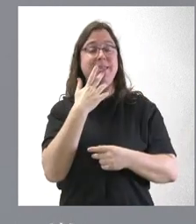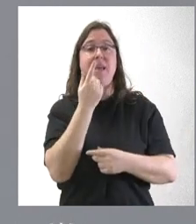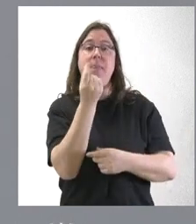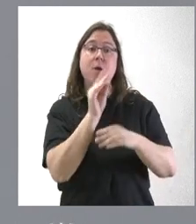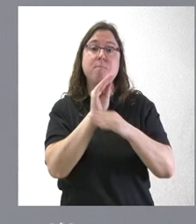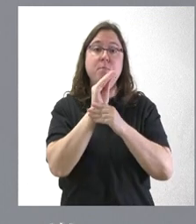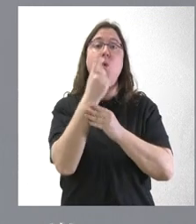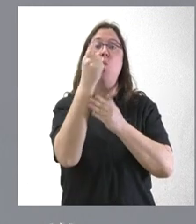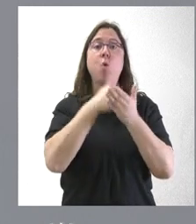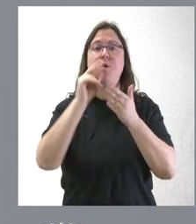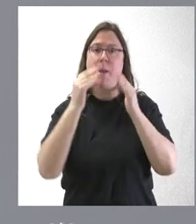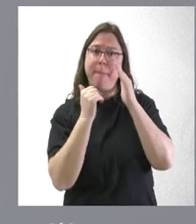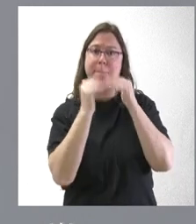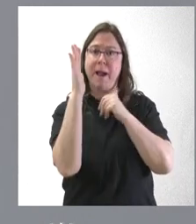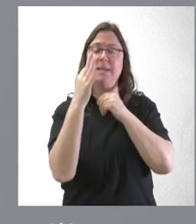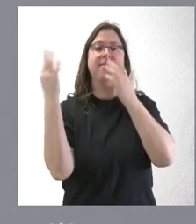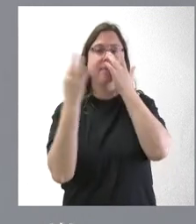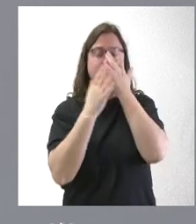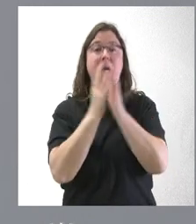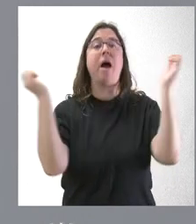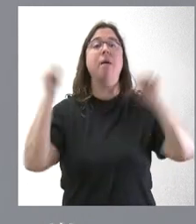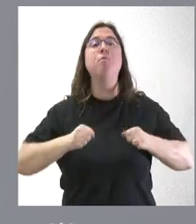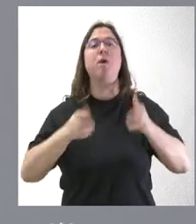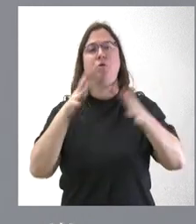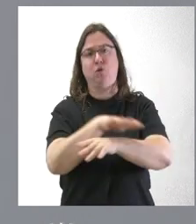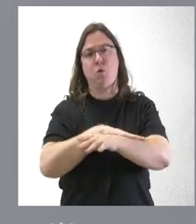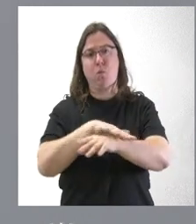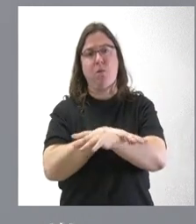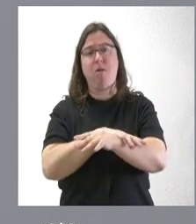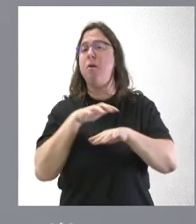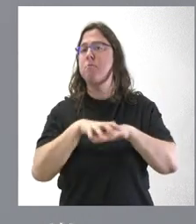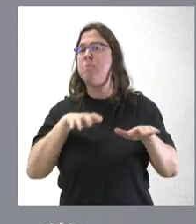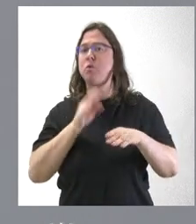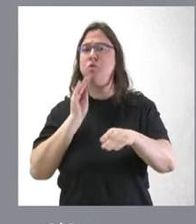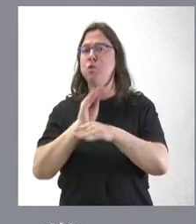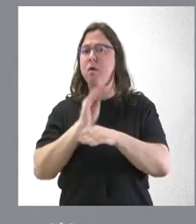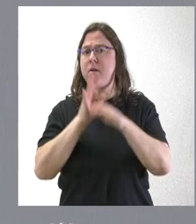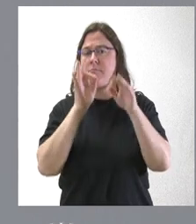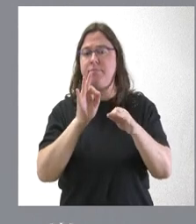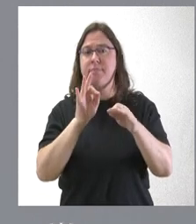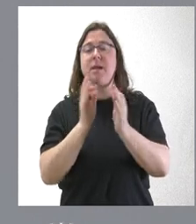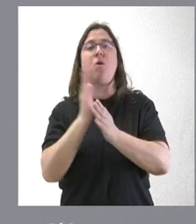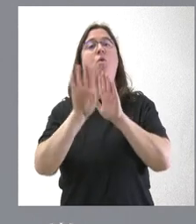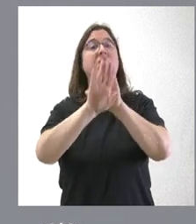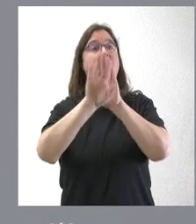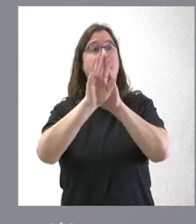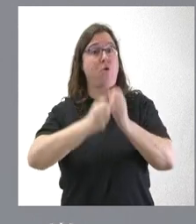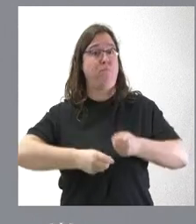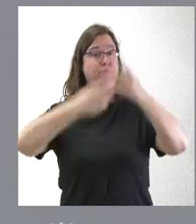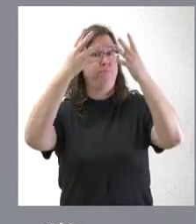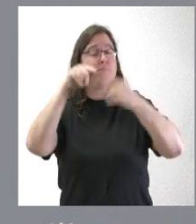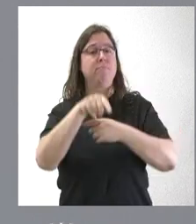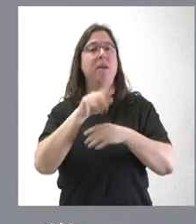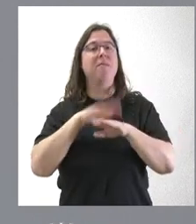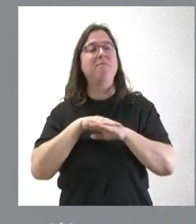subvención supera el millón de euros, tienen que ser aprobados por Consejo de Gobierno. La mayor parte de estas subvenciones que se tolgan a comunidades de vecinos para